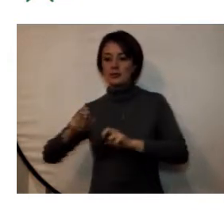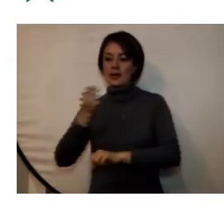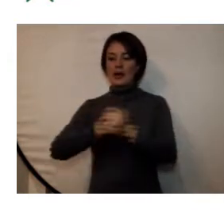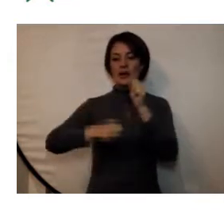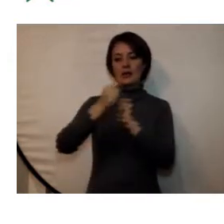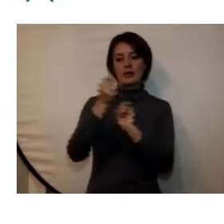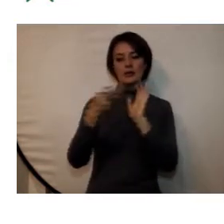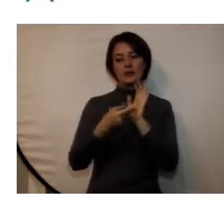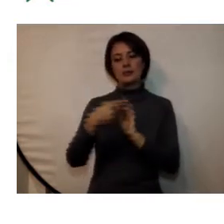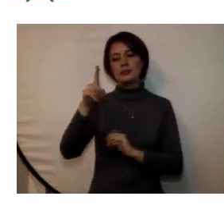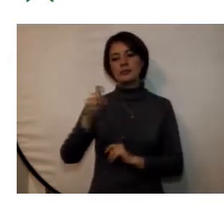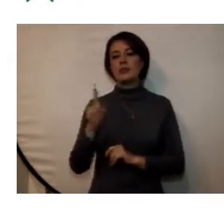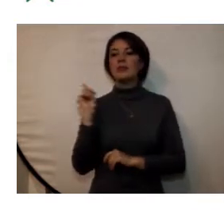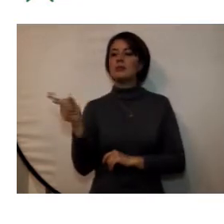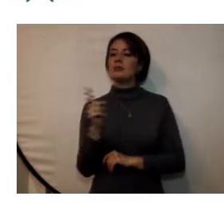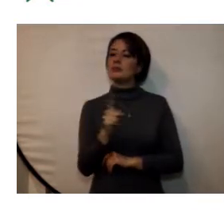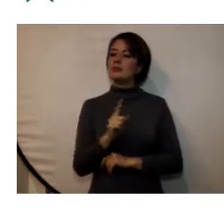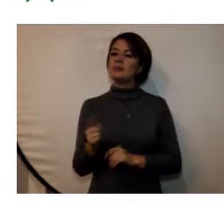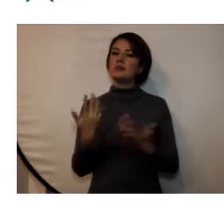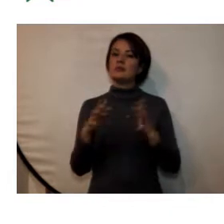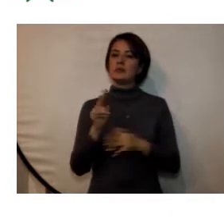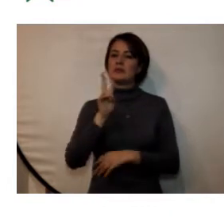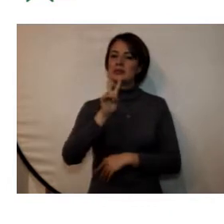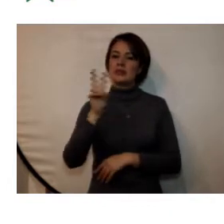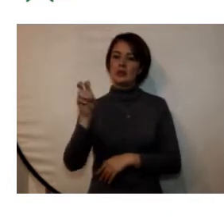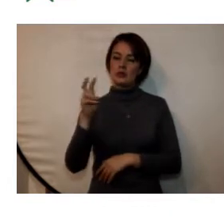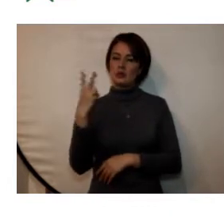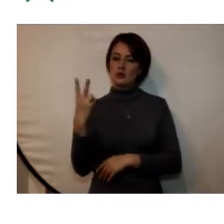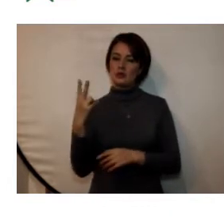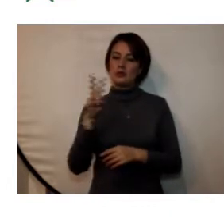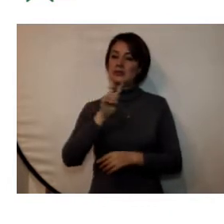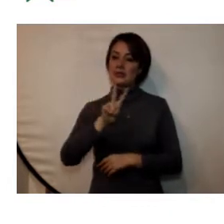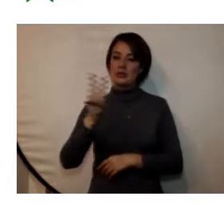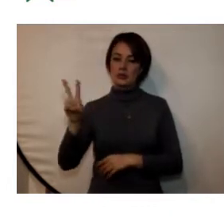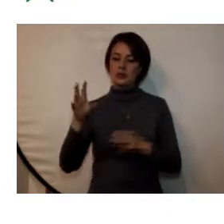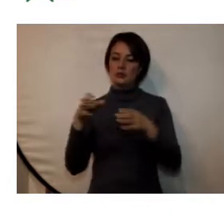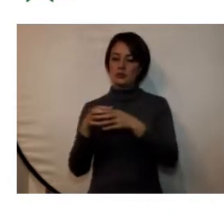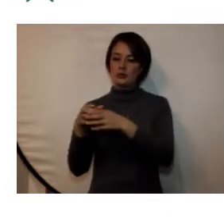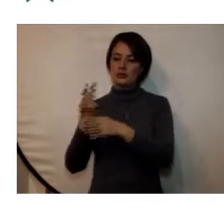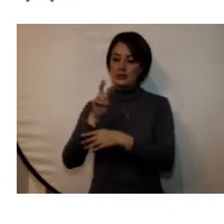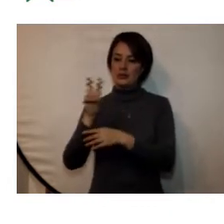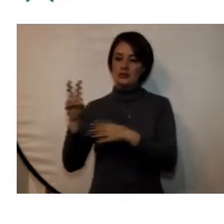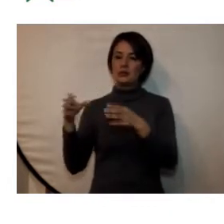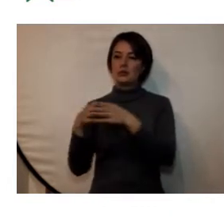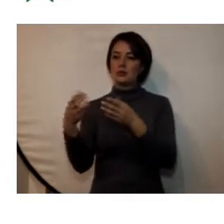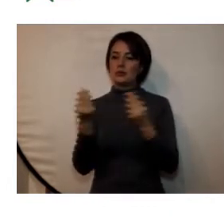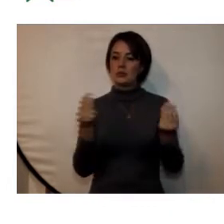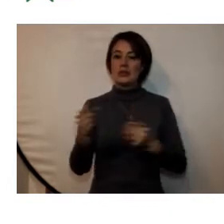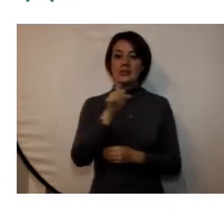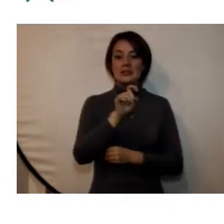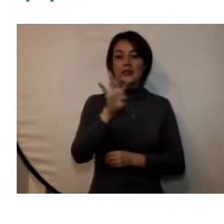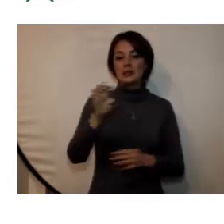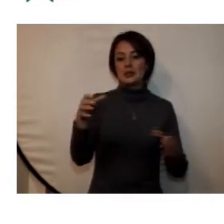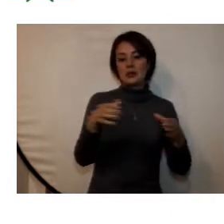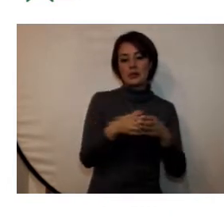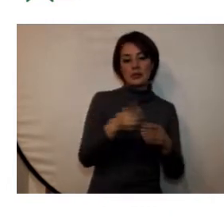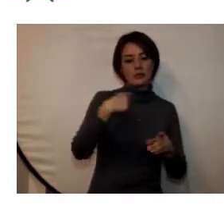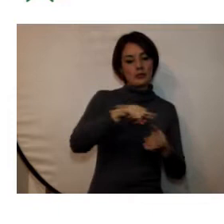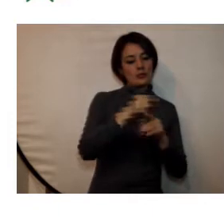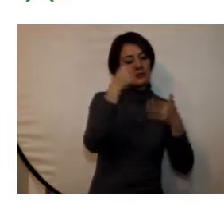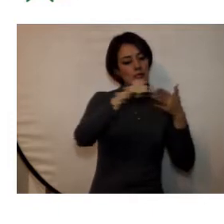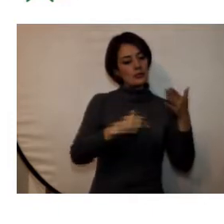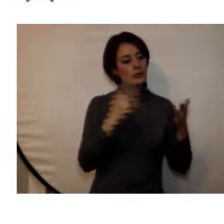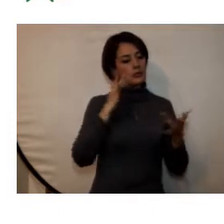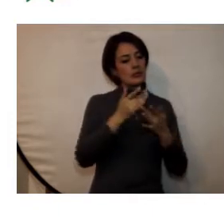año 2016 se contaba con el registro de 72 grupos de los cuales 59 fueron clasificados de acuerdo con la convocatoria 737